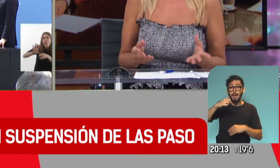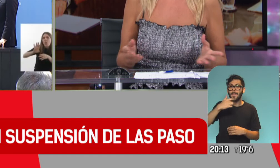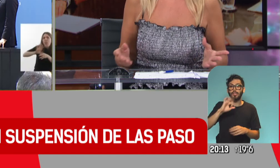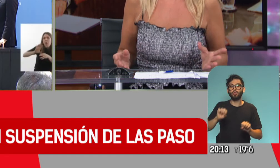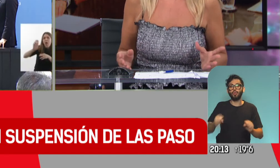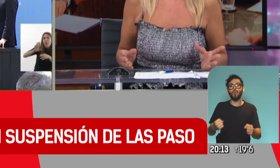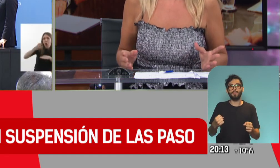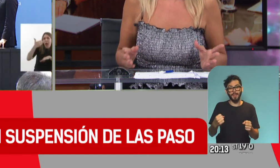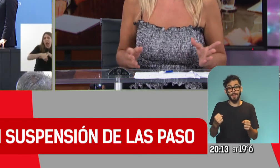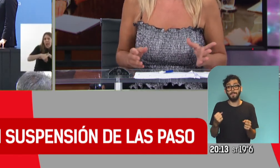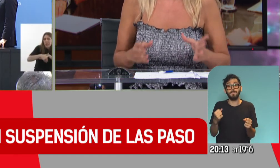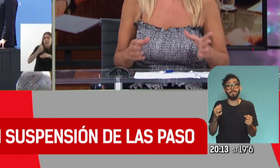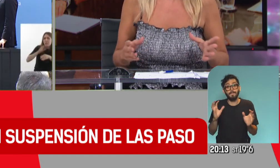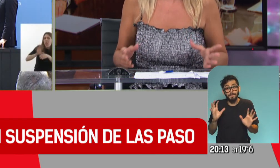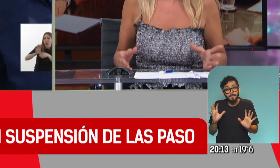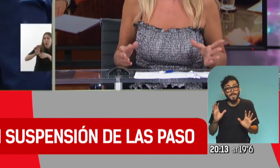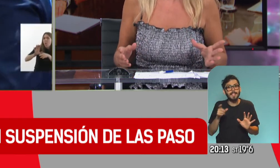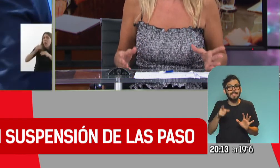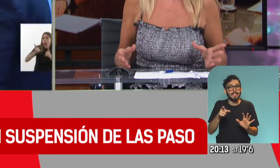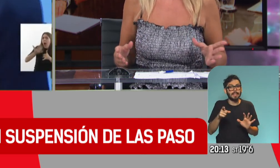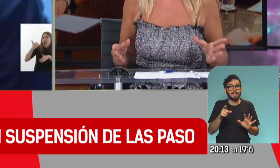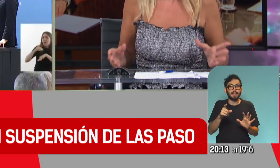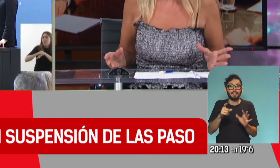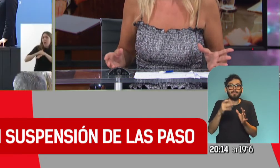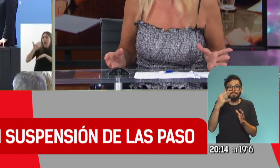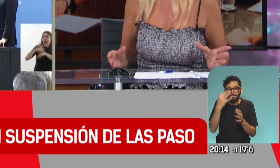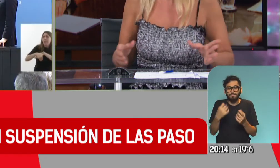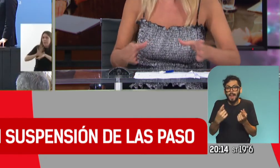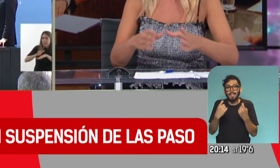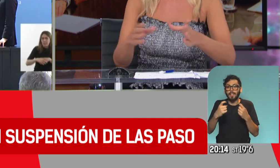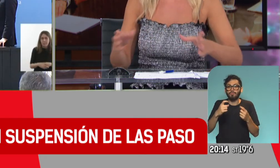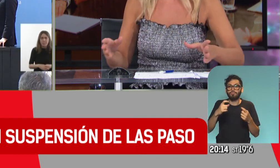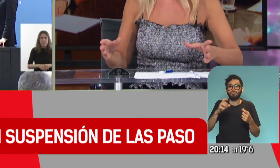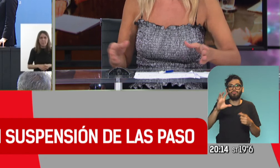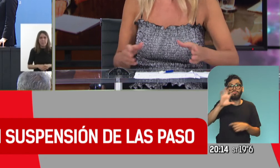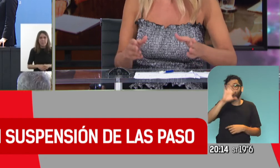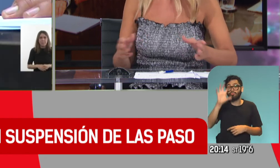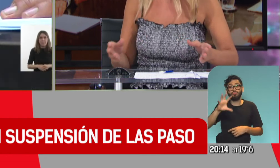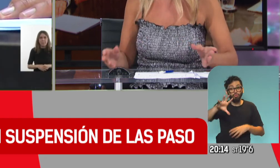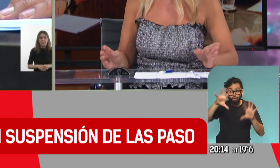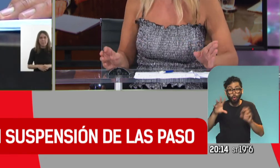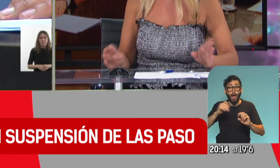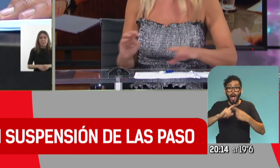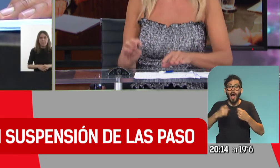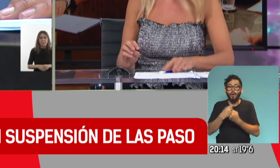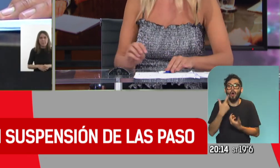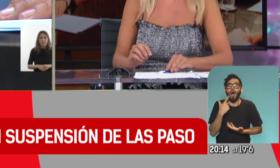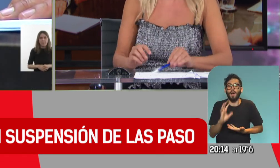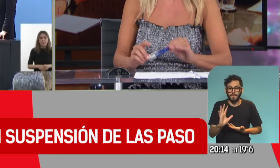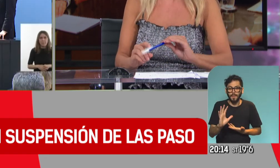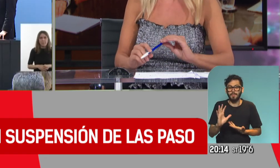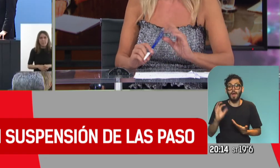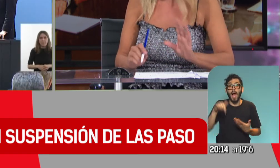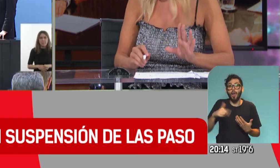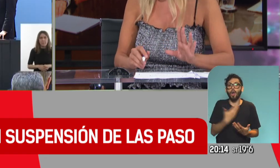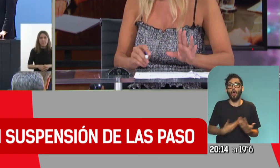bueno, va a generar, tiene que generar un consenso necesario con todas las provincias y ver cómo se puede implementar. Por ahora en el